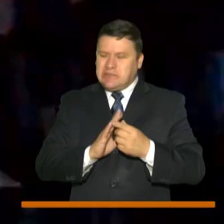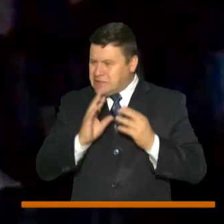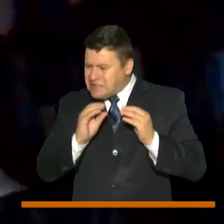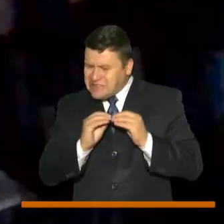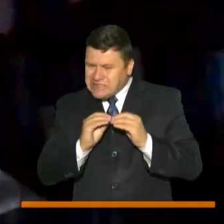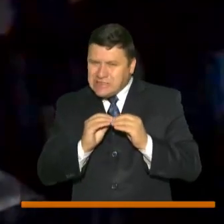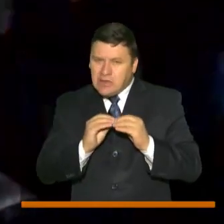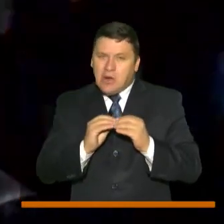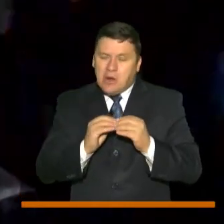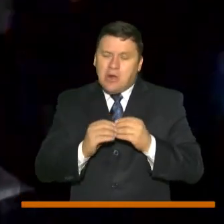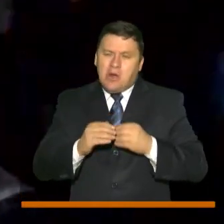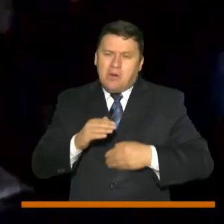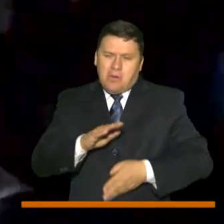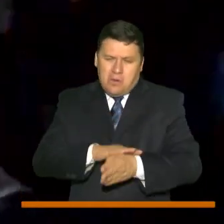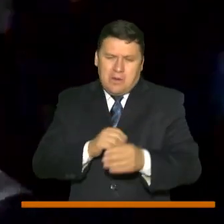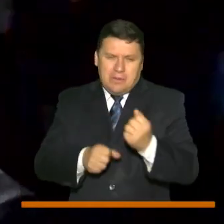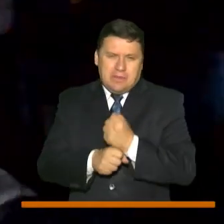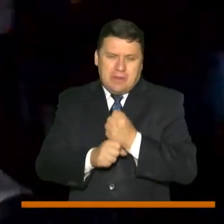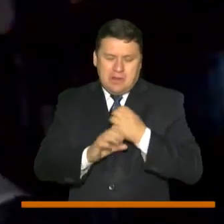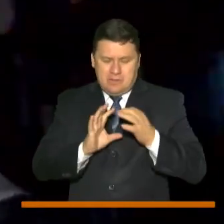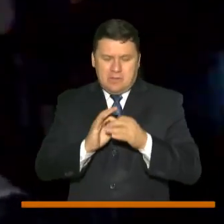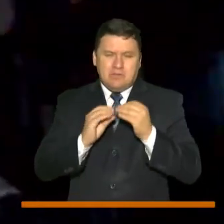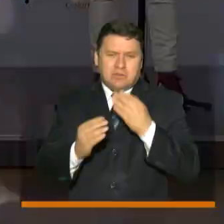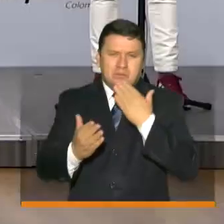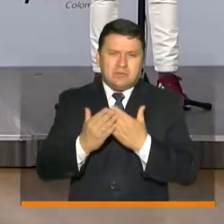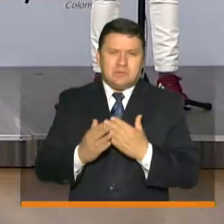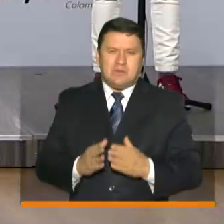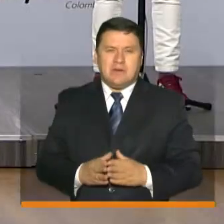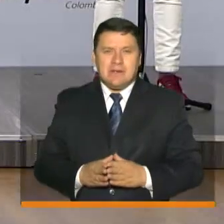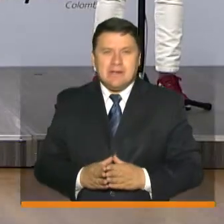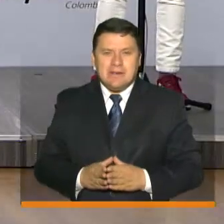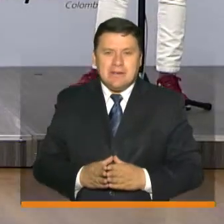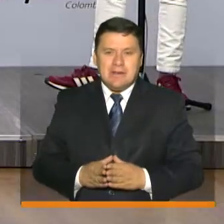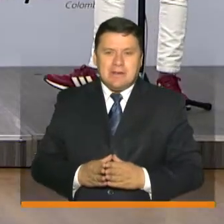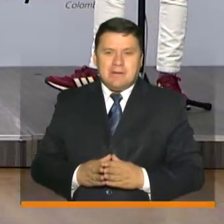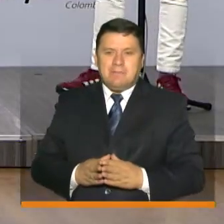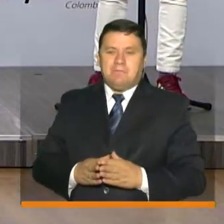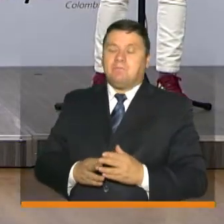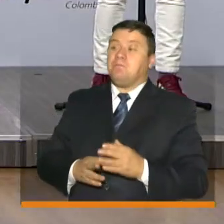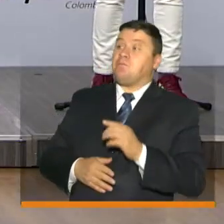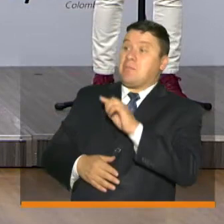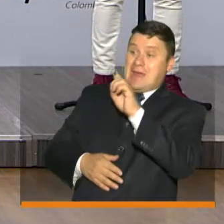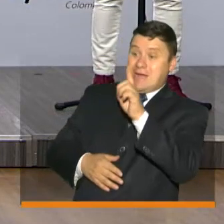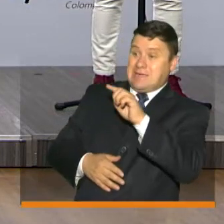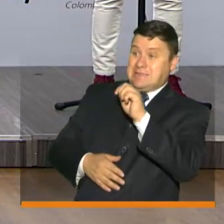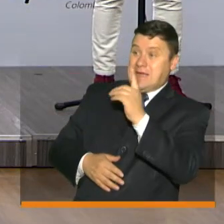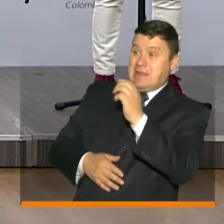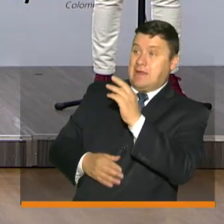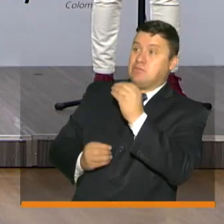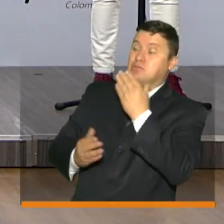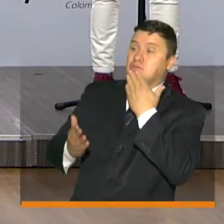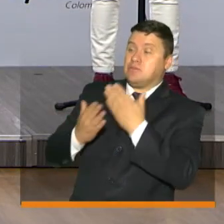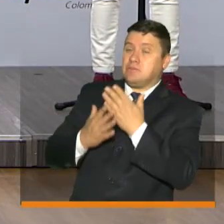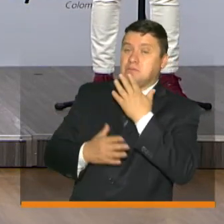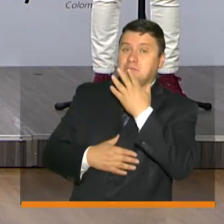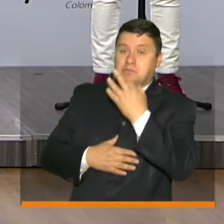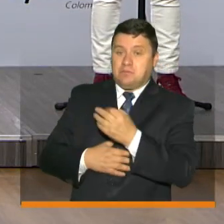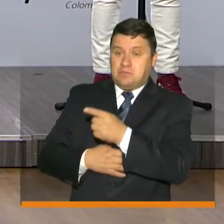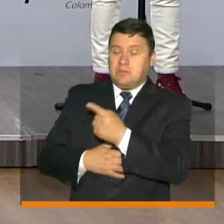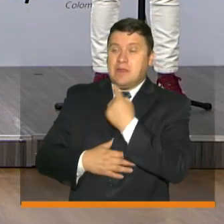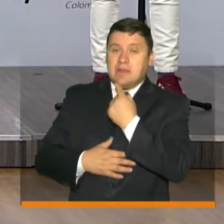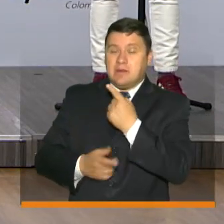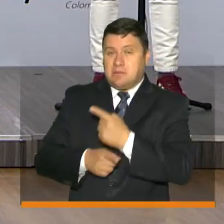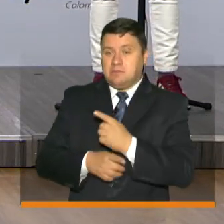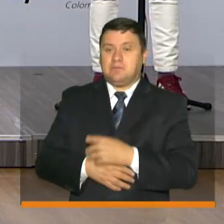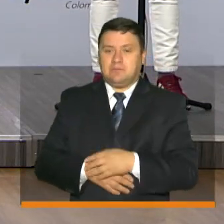ustedes y con quien vamos a seguir trabajando de la mano muchas gracias Sandra muchísimas gracias realmente como lo